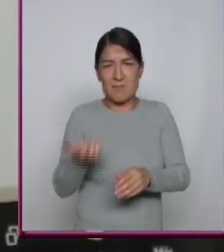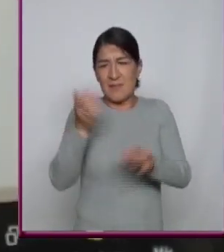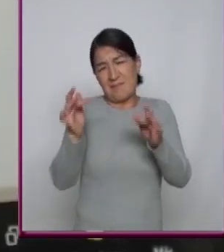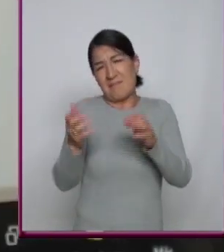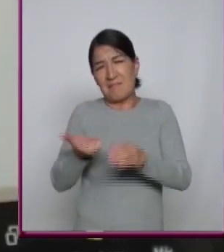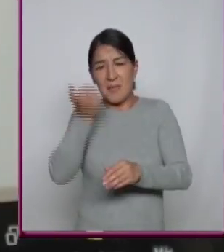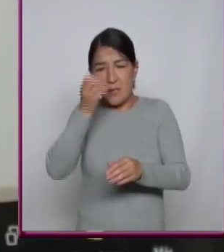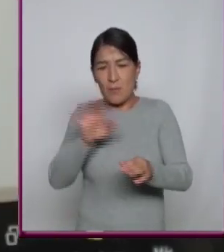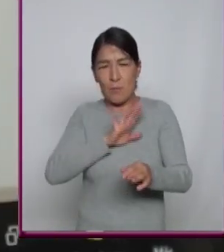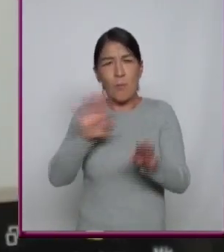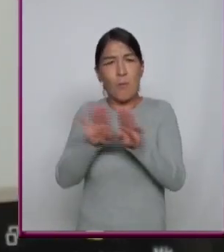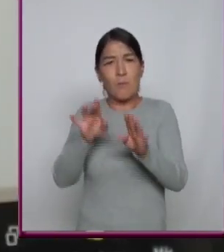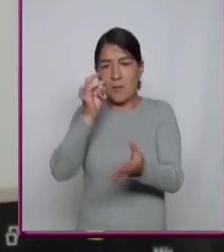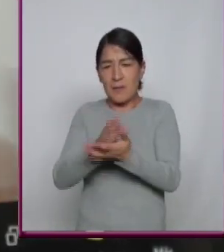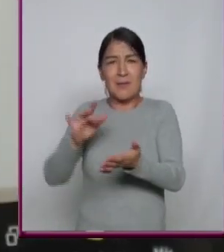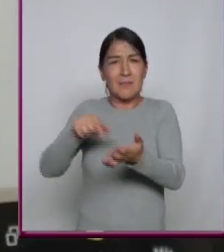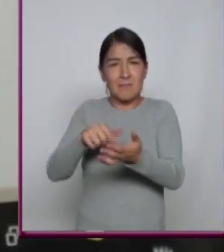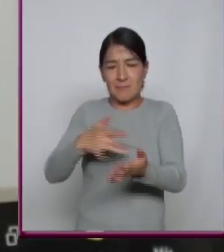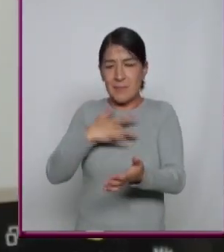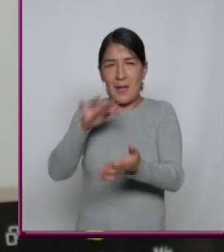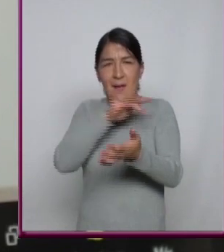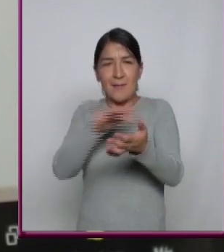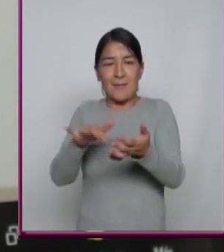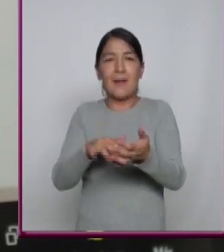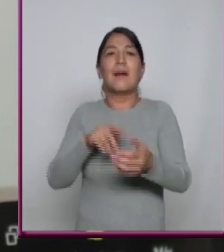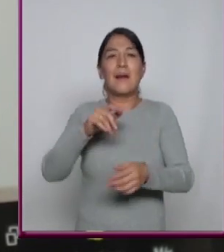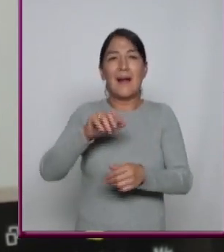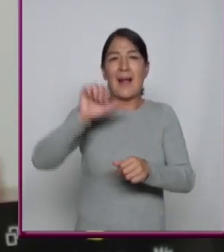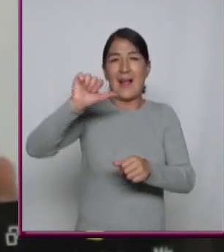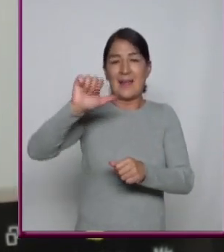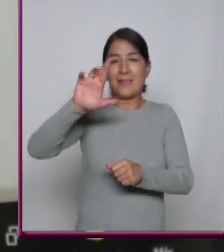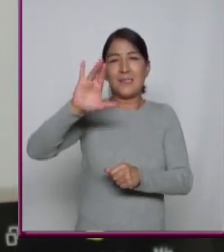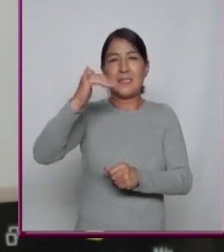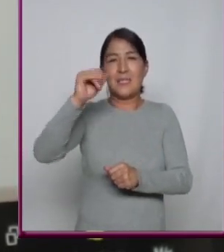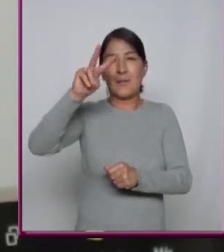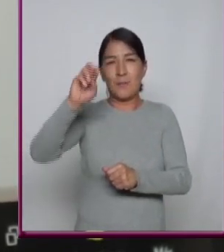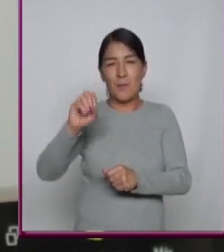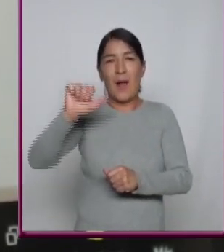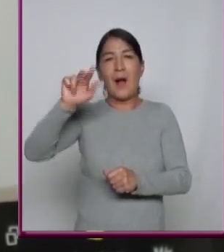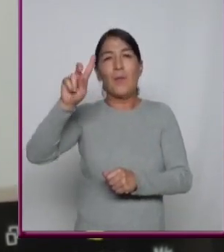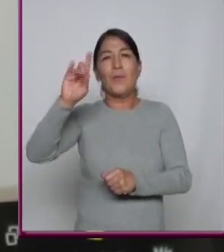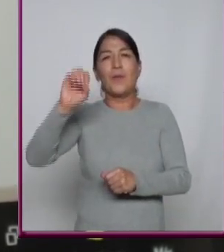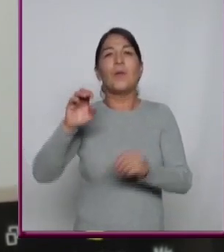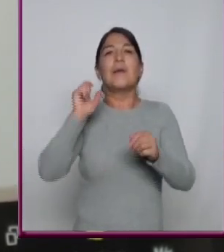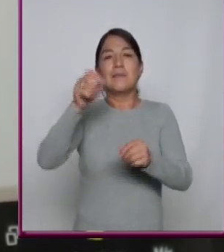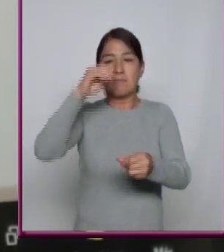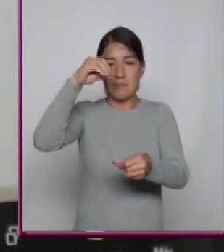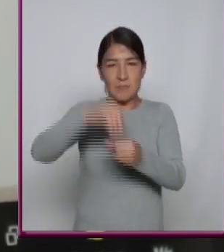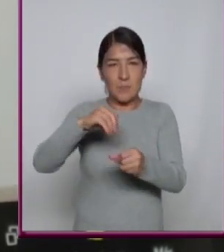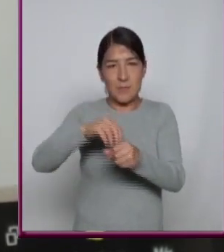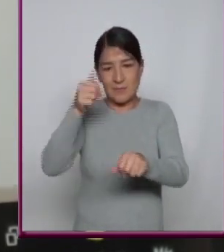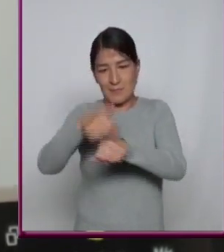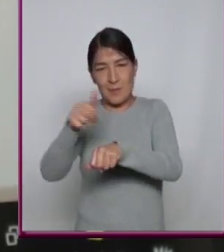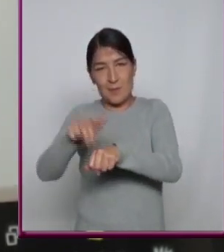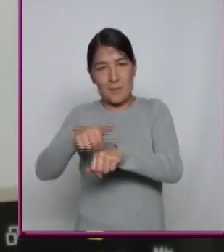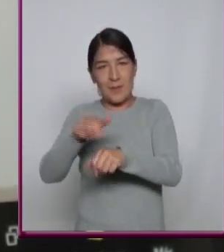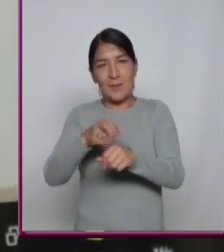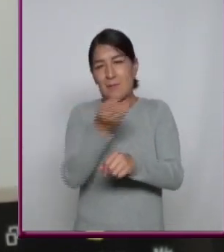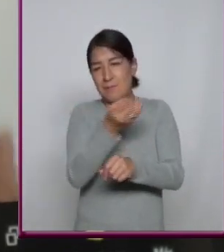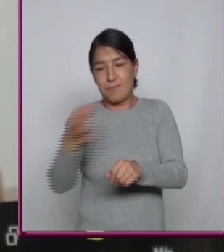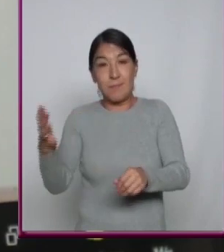Están Los archivos de audio Son una serie De números Básicamente Guardados En